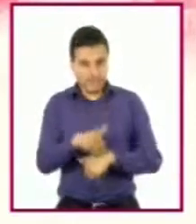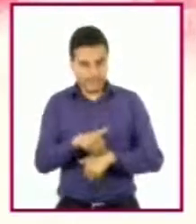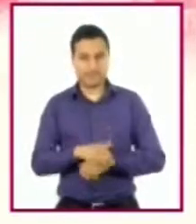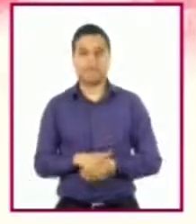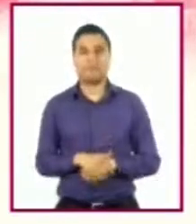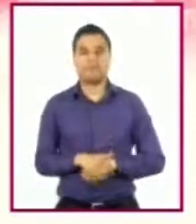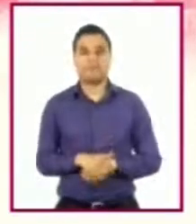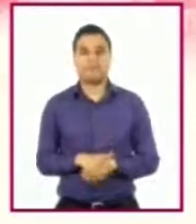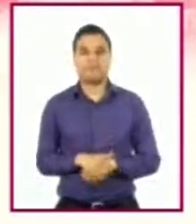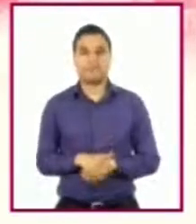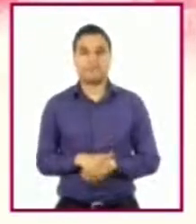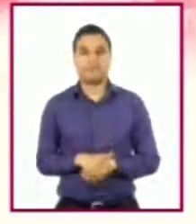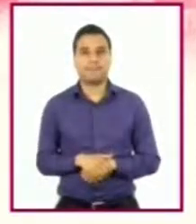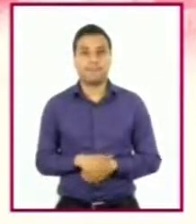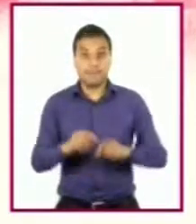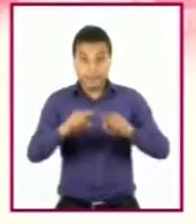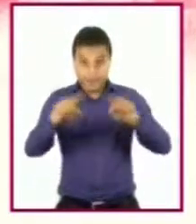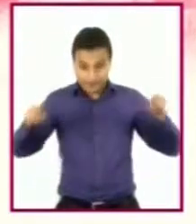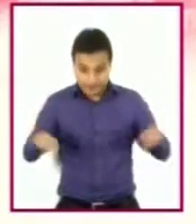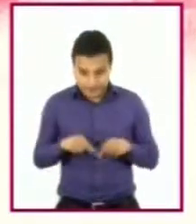Hacer maquetas.